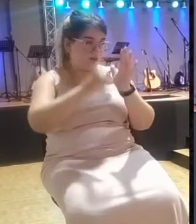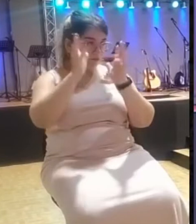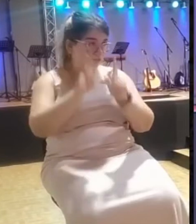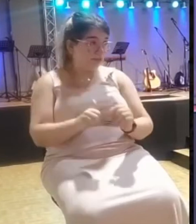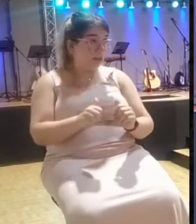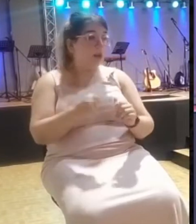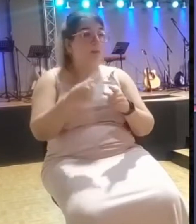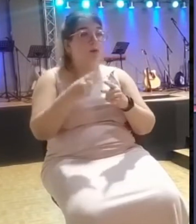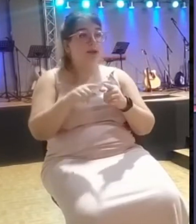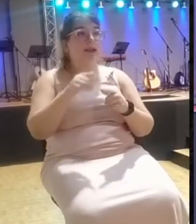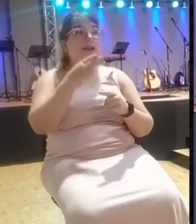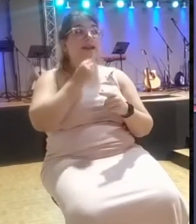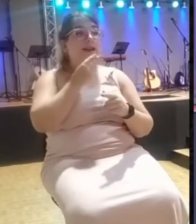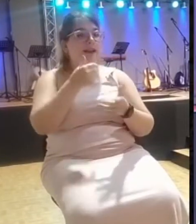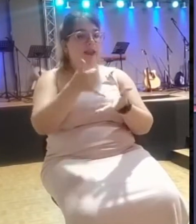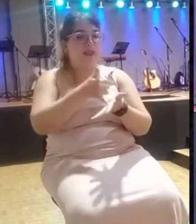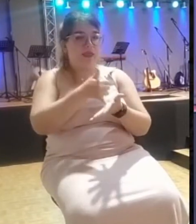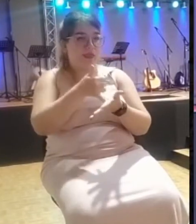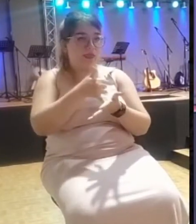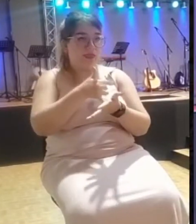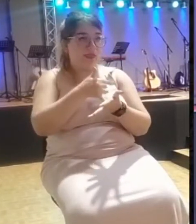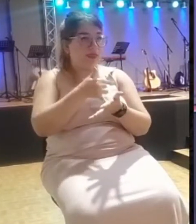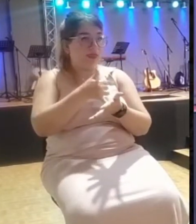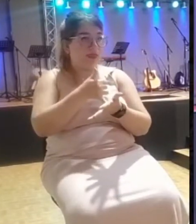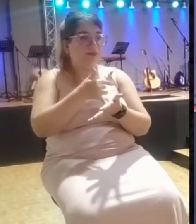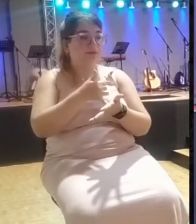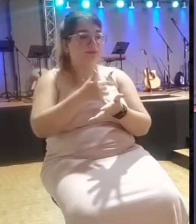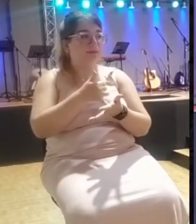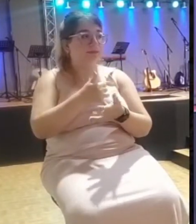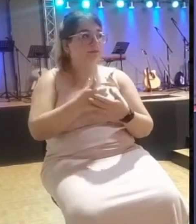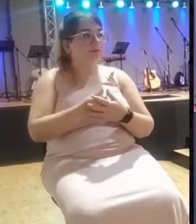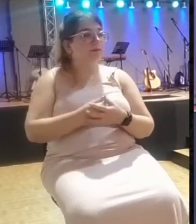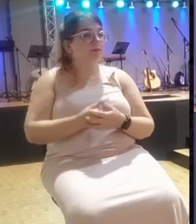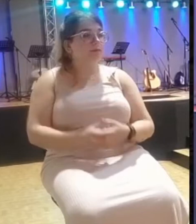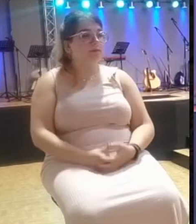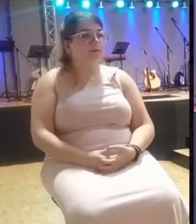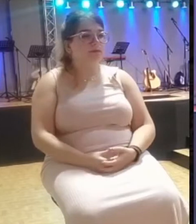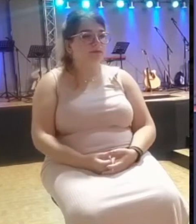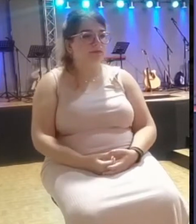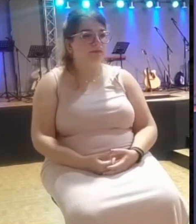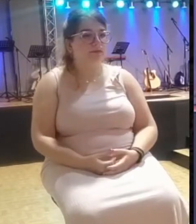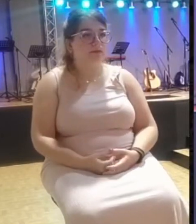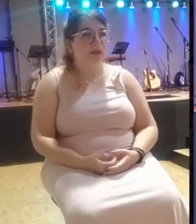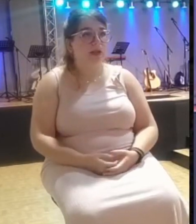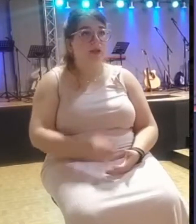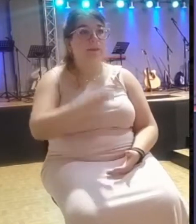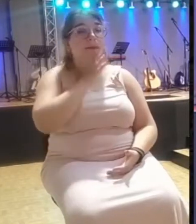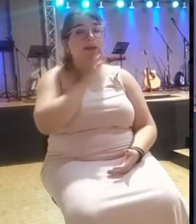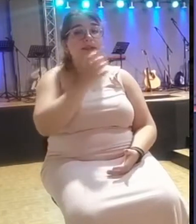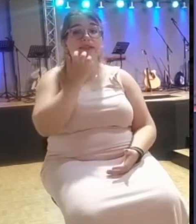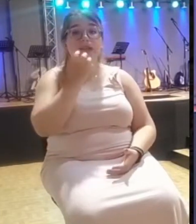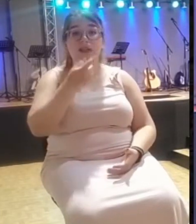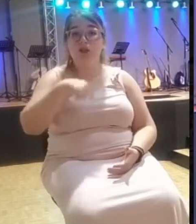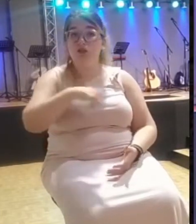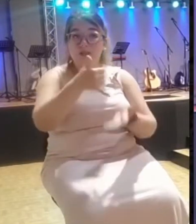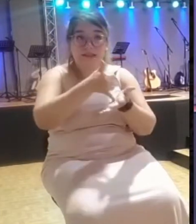estaba débil, no tenía fuerza, pero, cuando no tenemos fuerza y